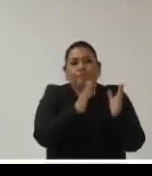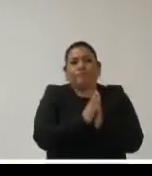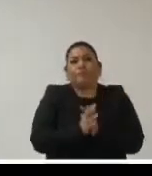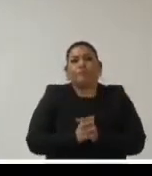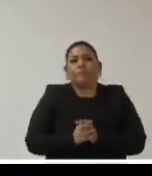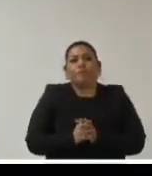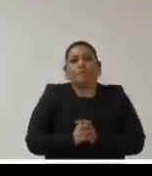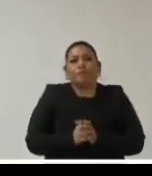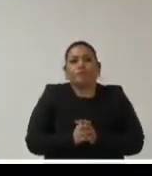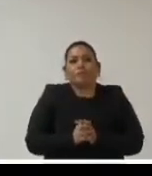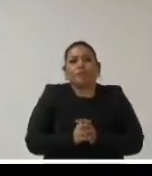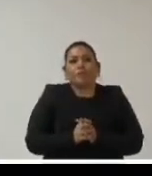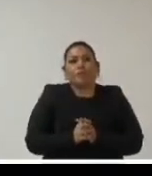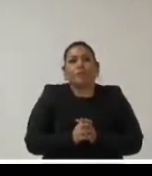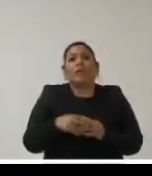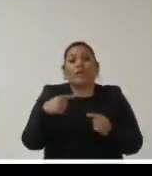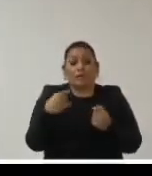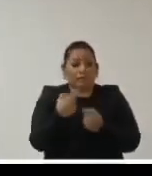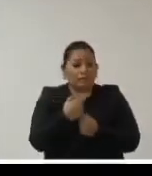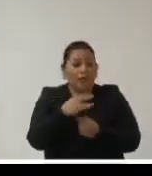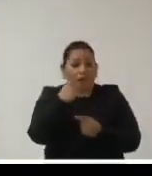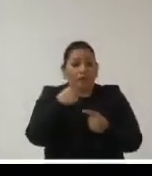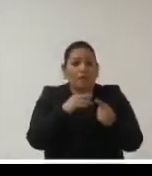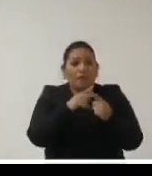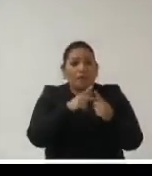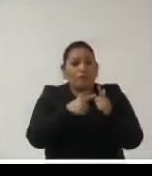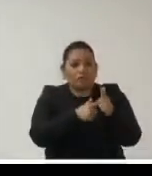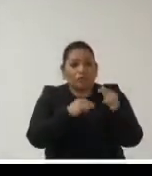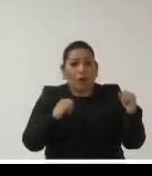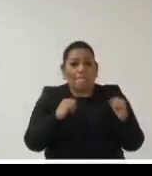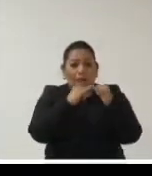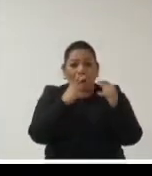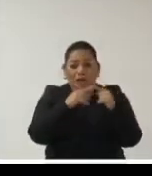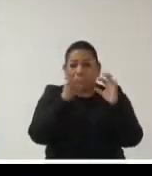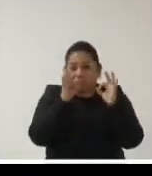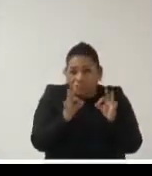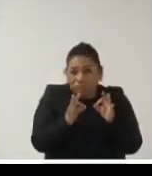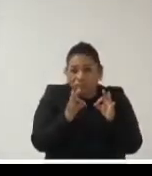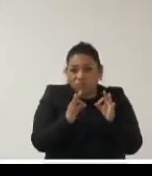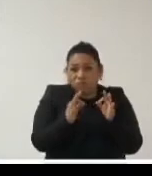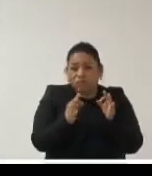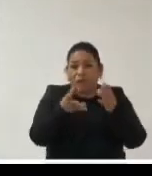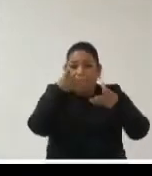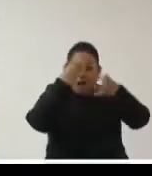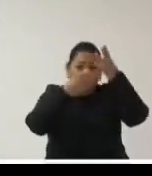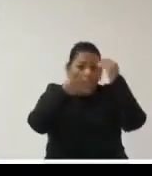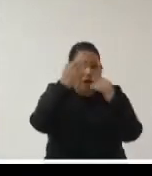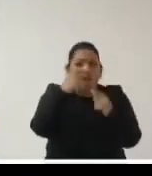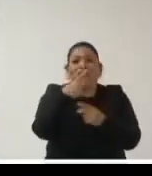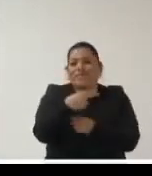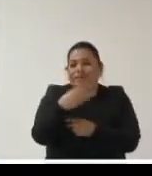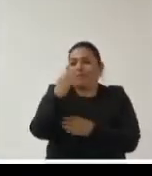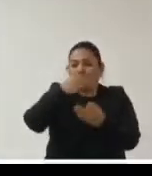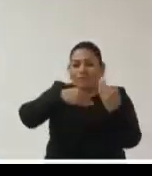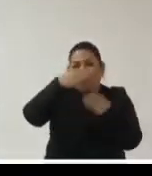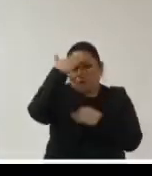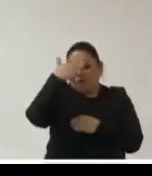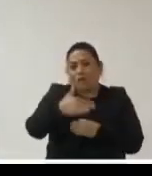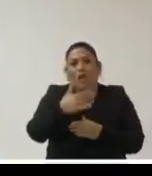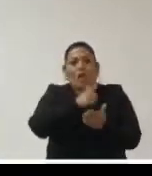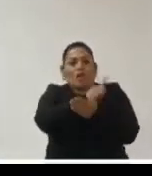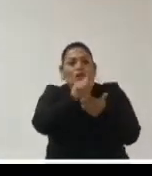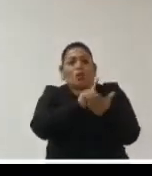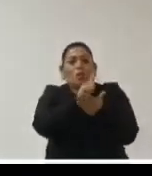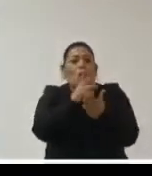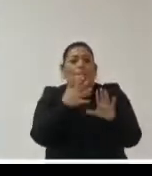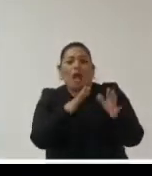cuadro también existen varios desafíos para la institucionalidad y es parte del aprendizaje también todos sabemos y más o menos nuestras leyes se